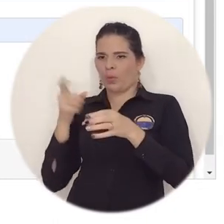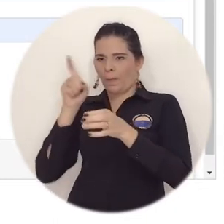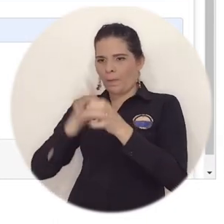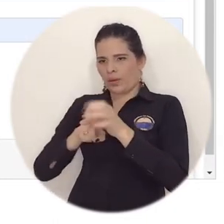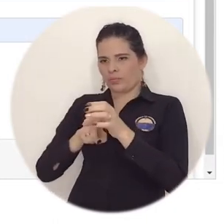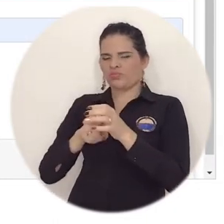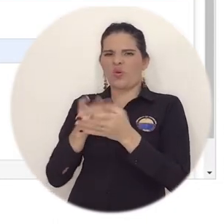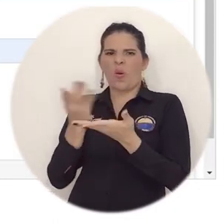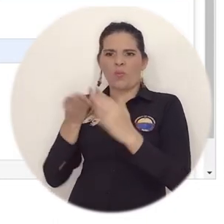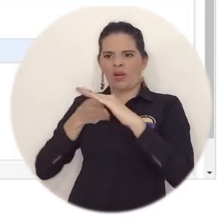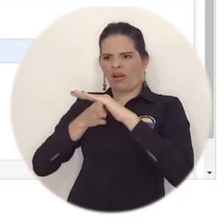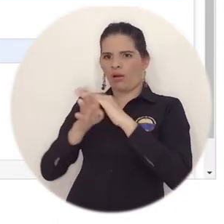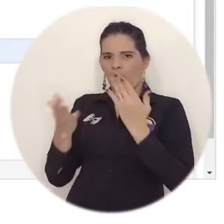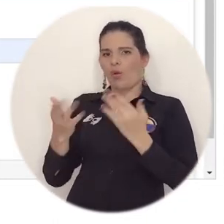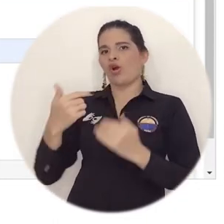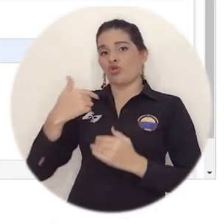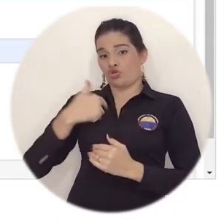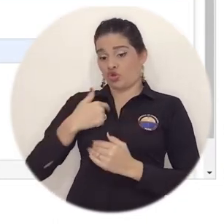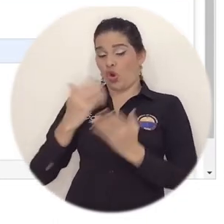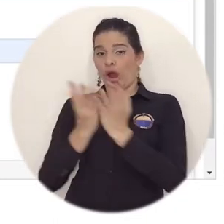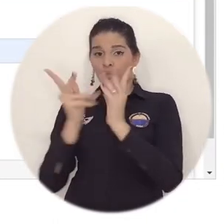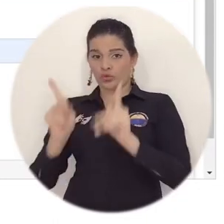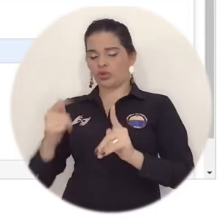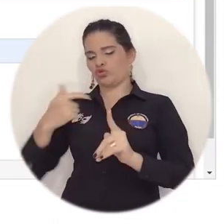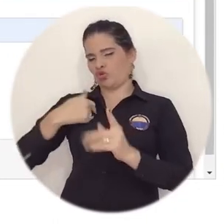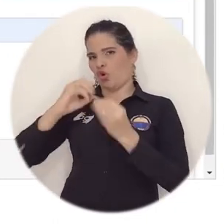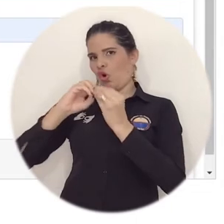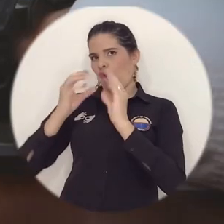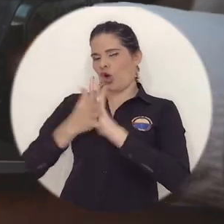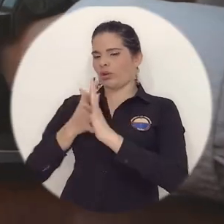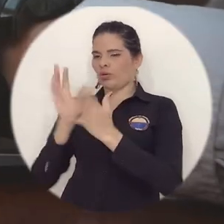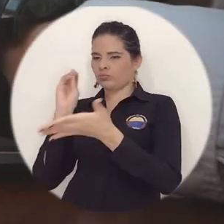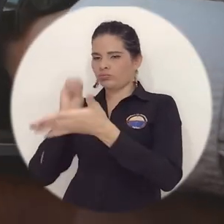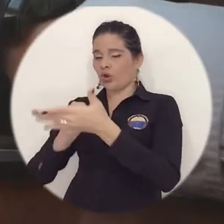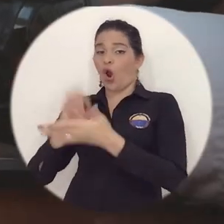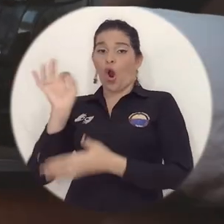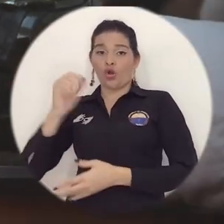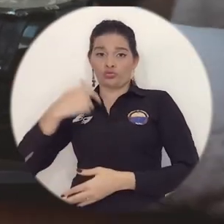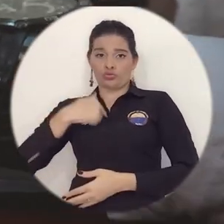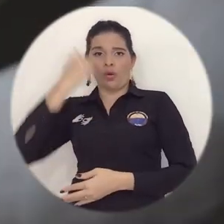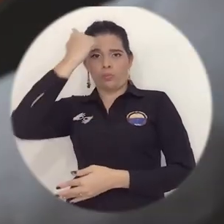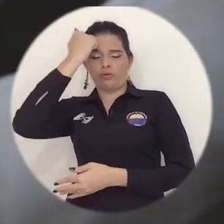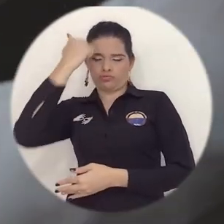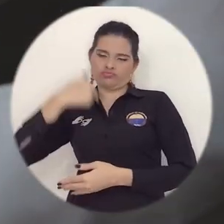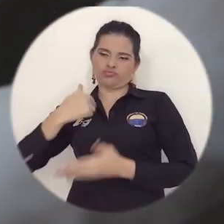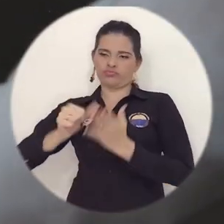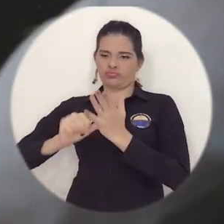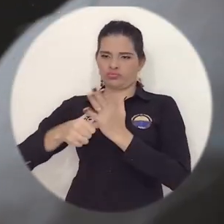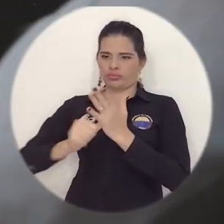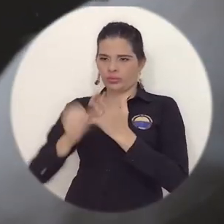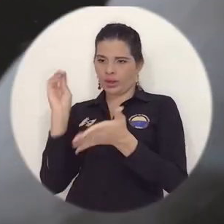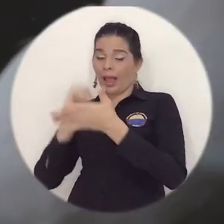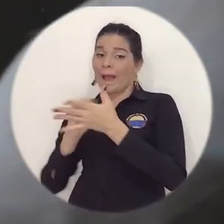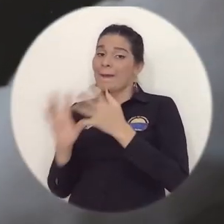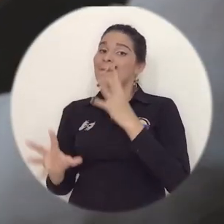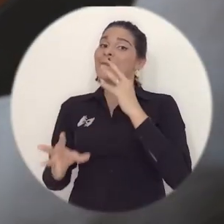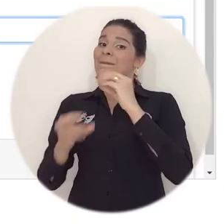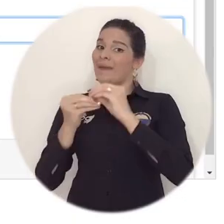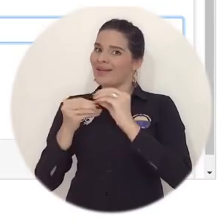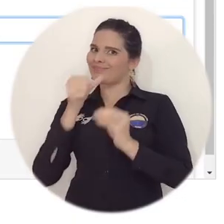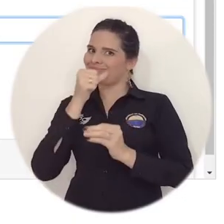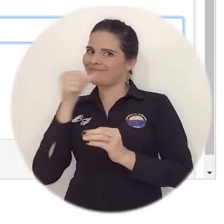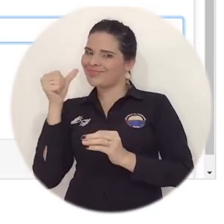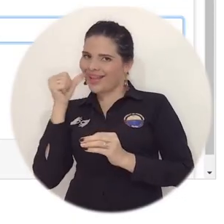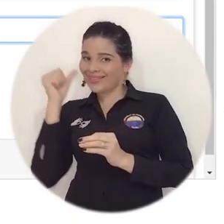con su código estudiantil y en caso de ser docente con su número de identificación más la contraseña que se acaba de crear.